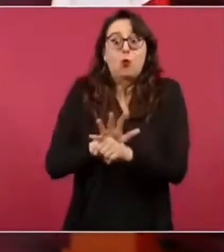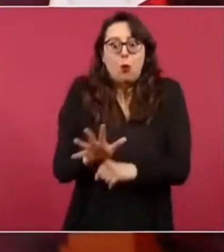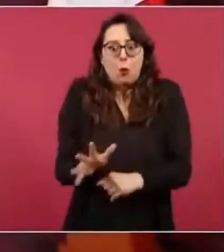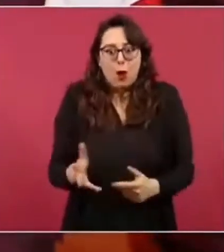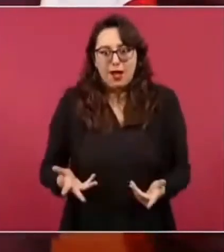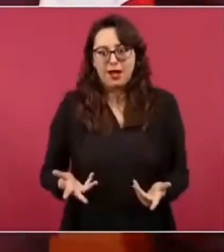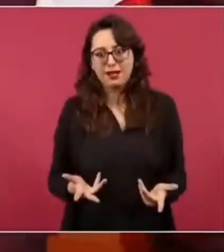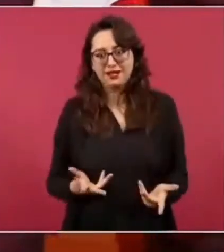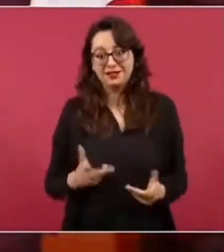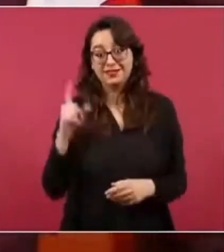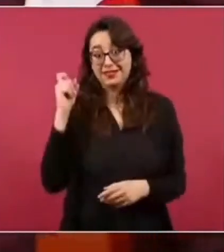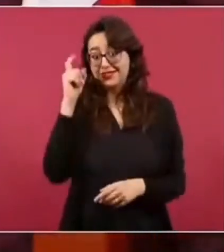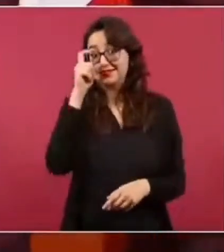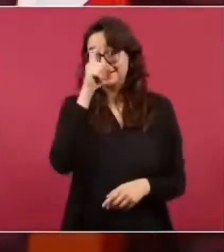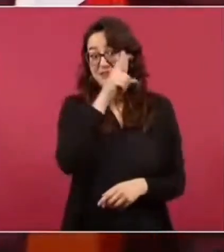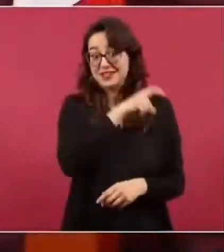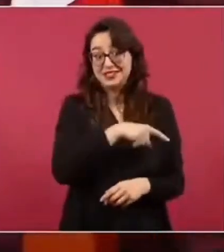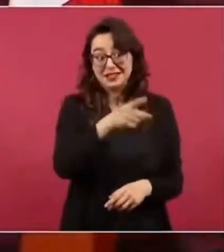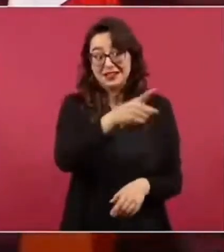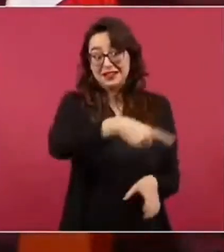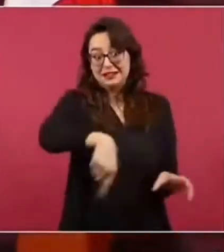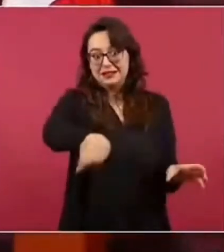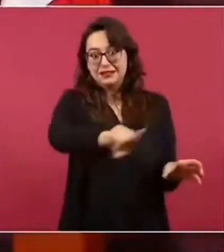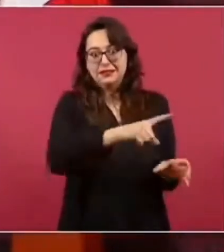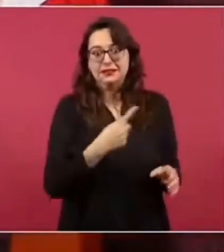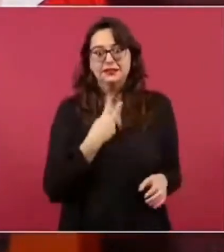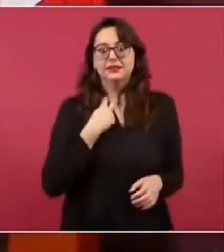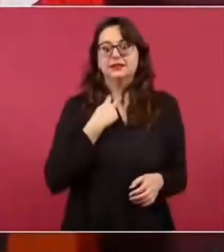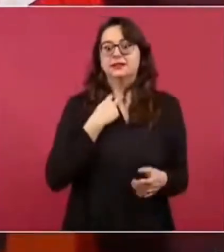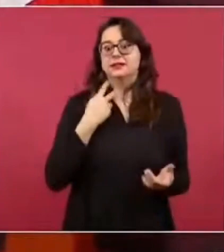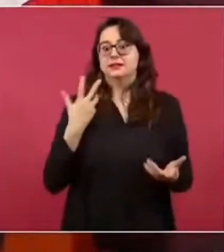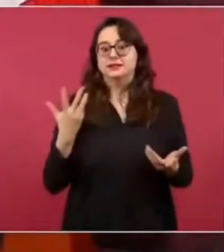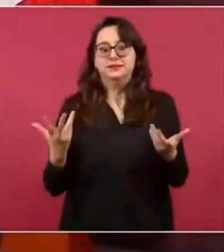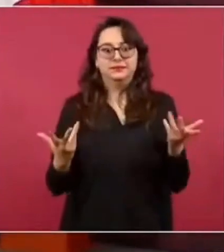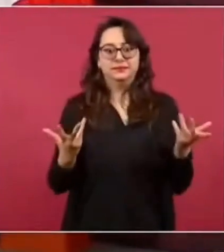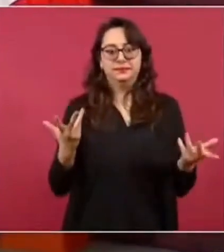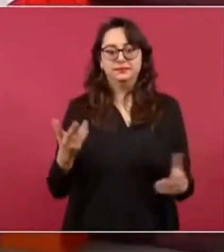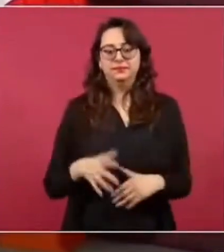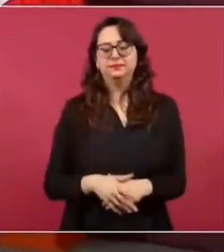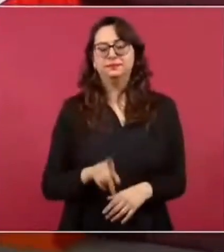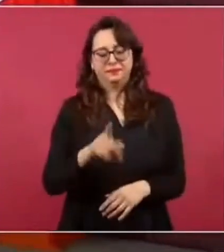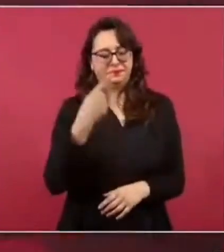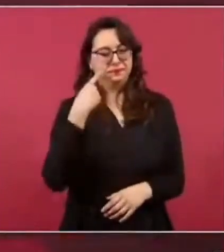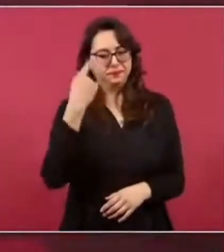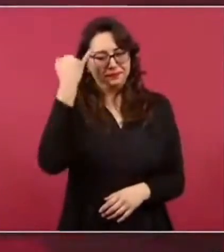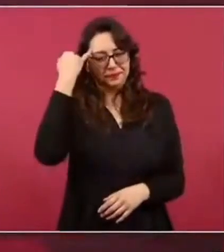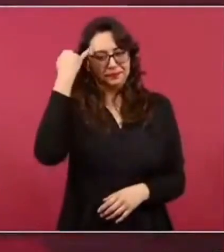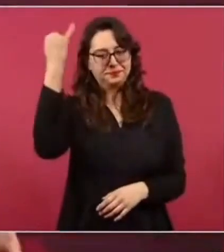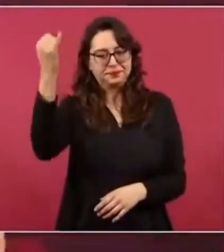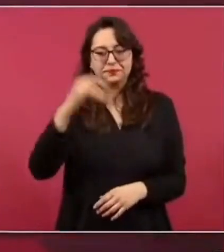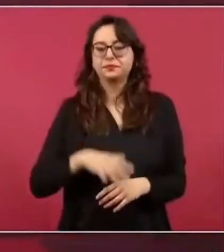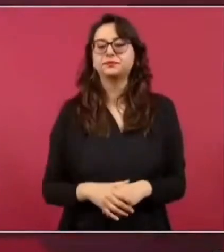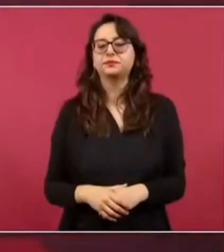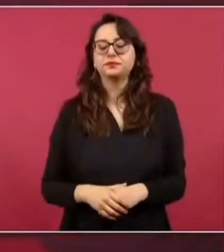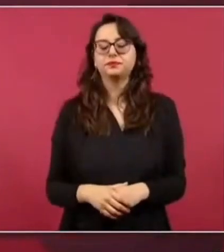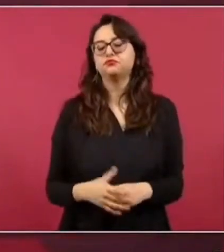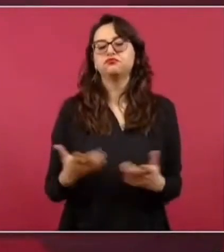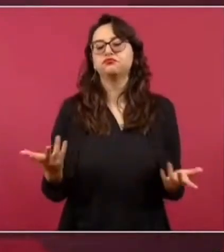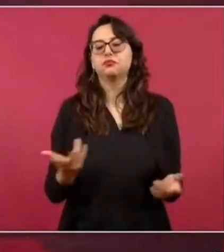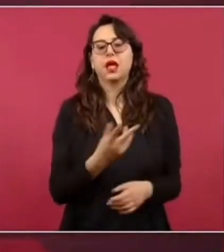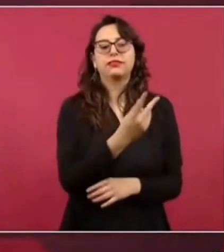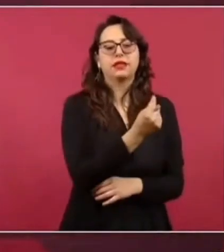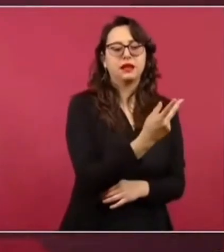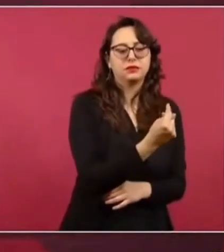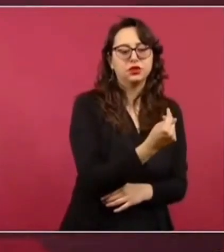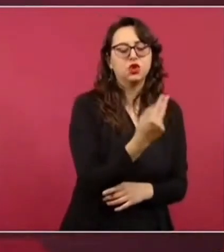de comunicación una televisora una estación de radio un periódico a